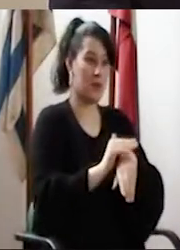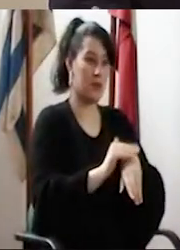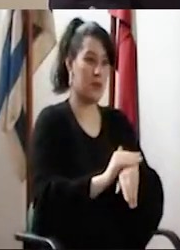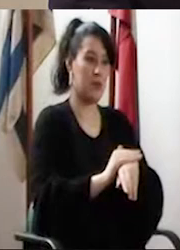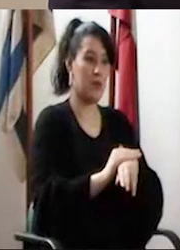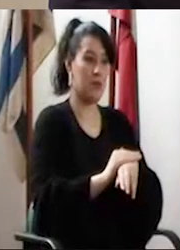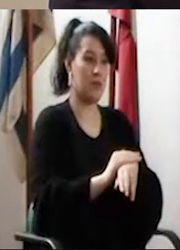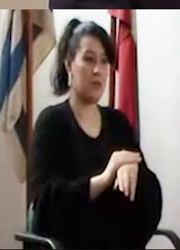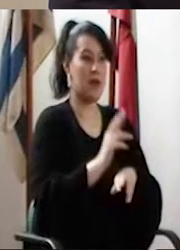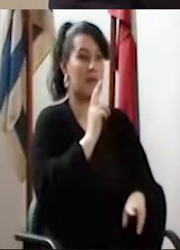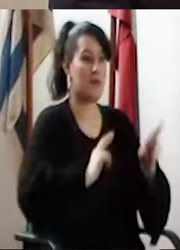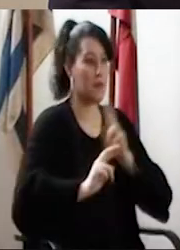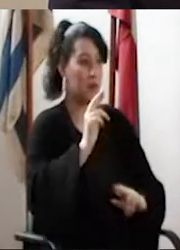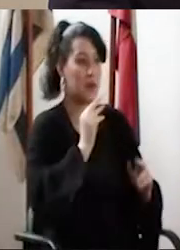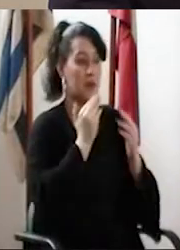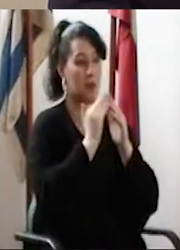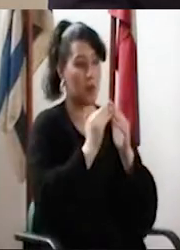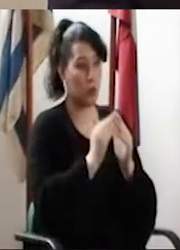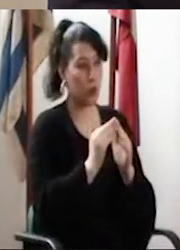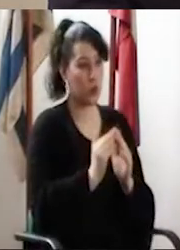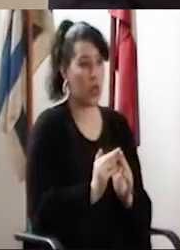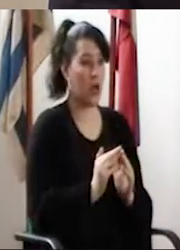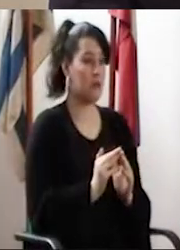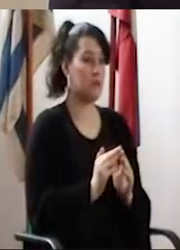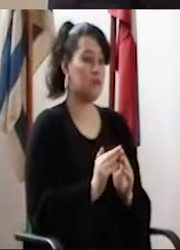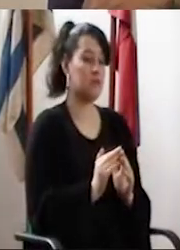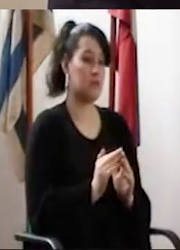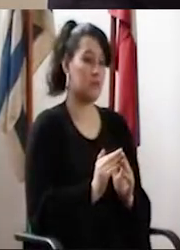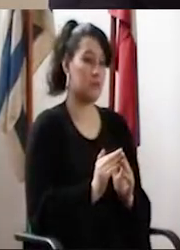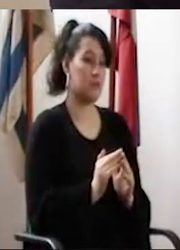un momento como para responder preguntas de acá, de allá.